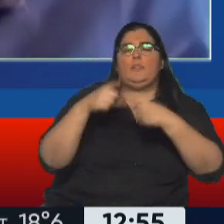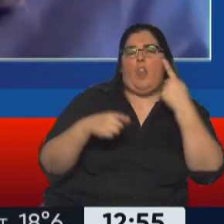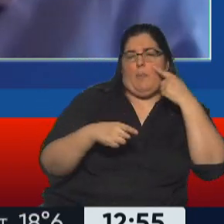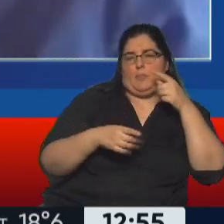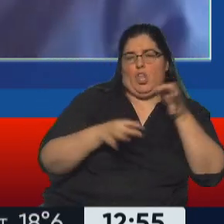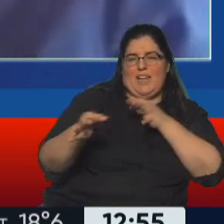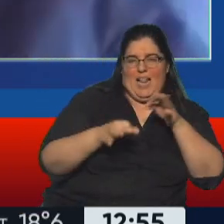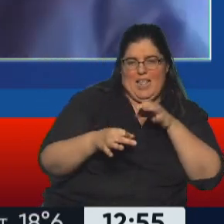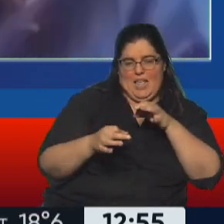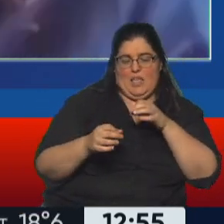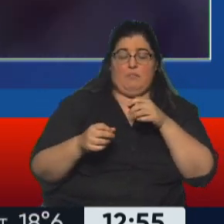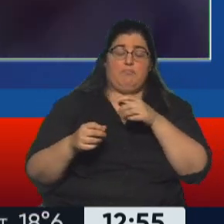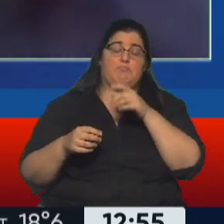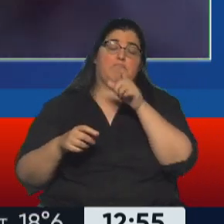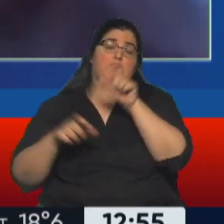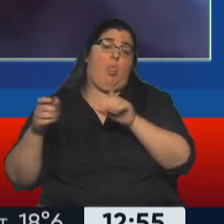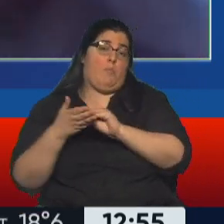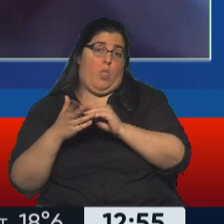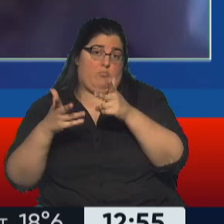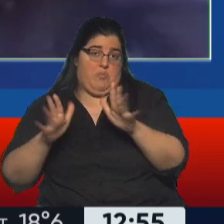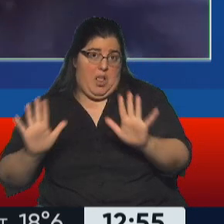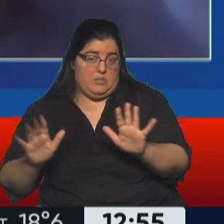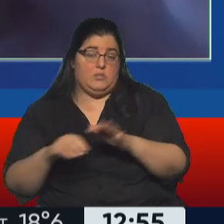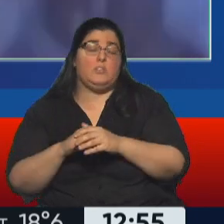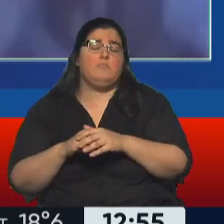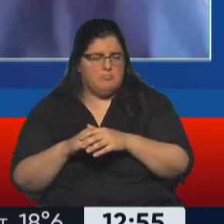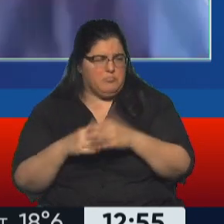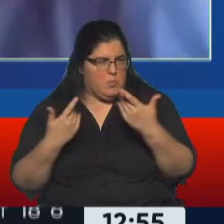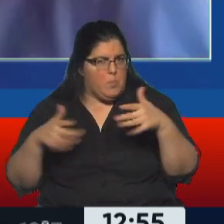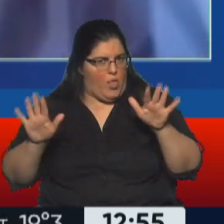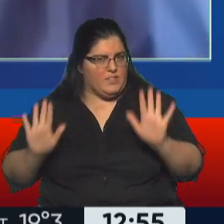Cosa que, digamos, es probable que así sea, ¿no?